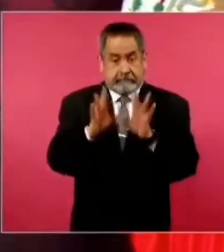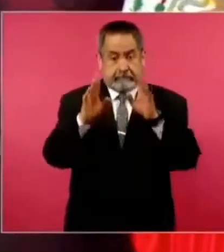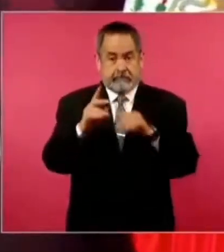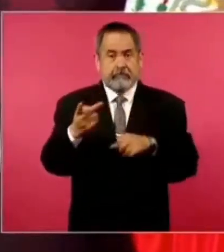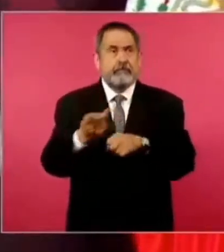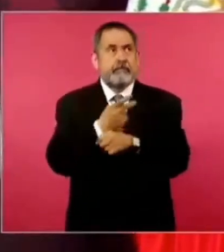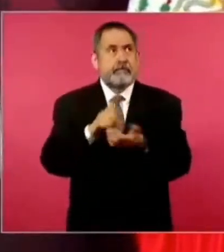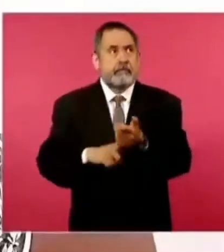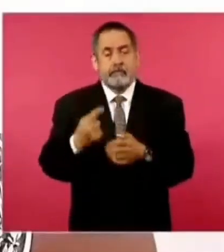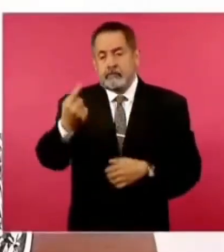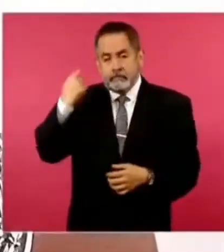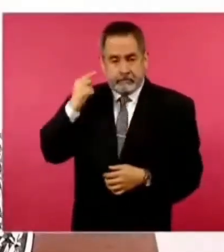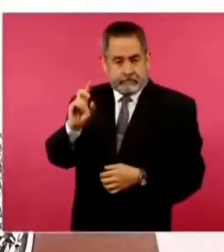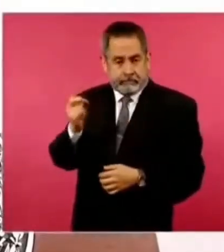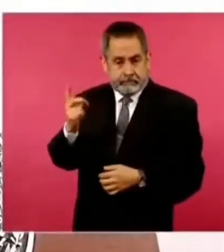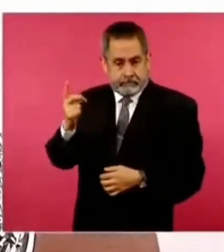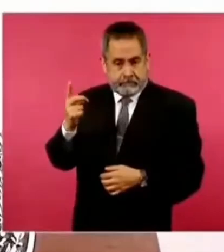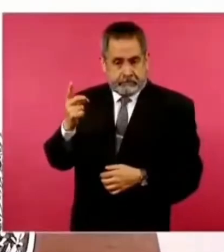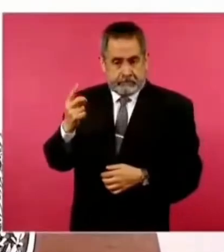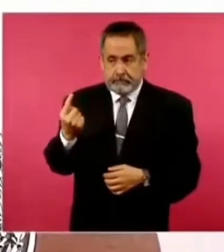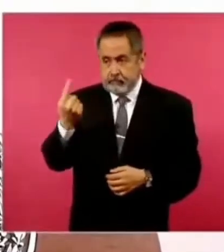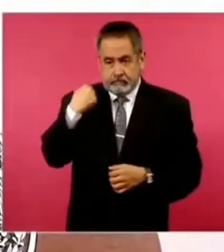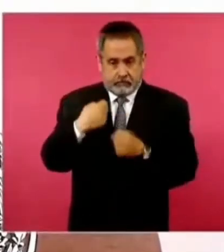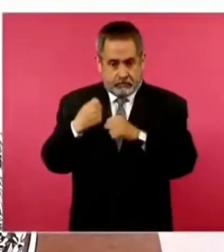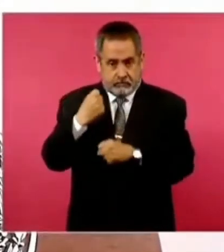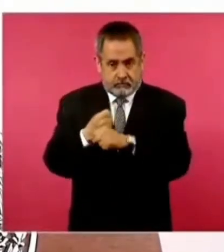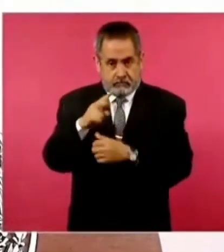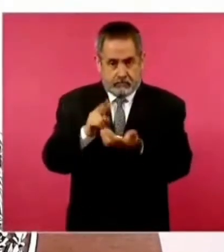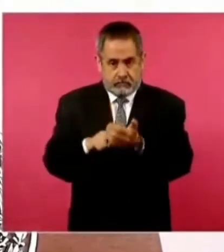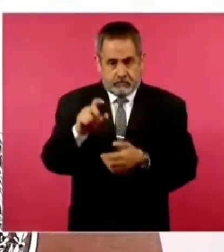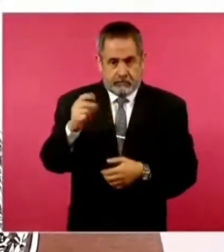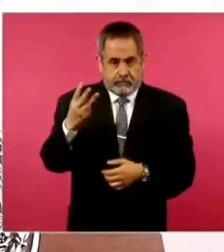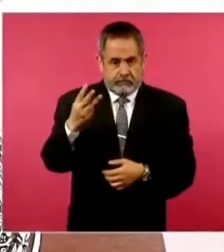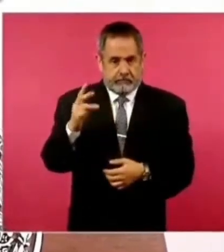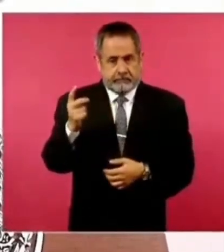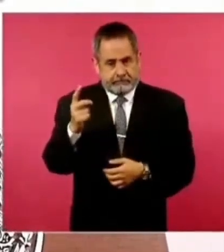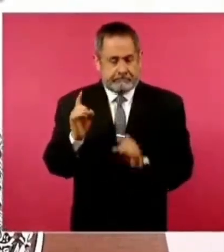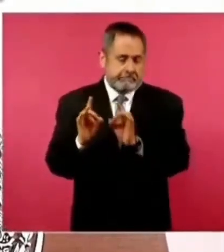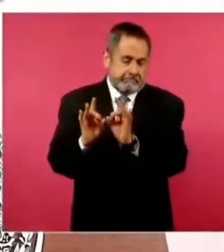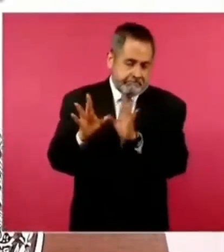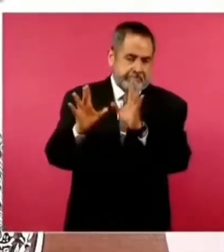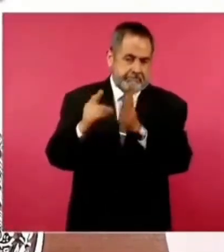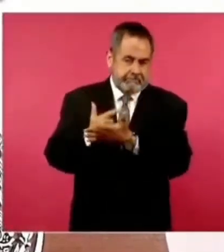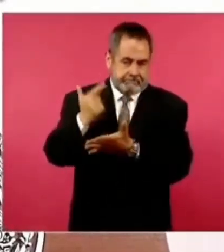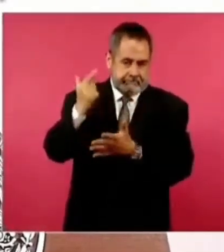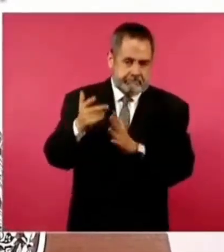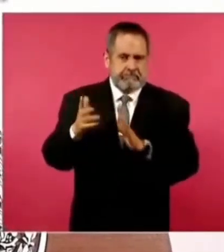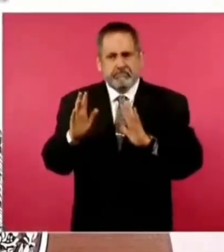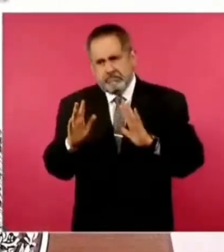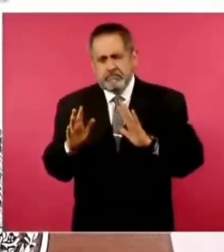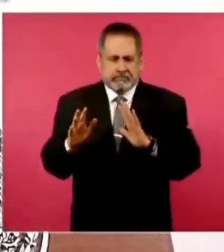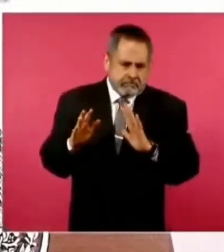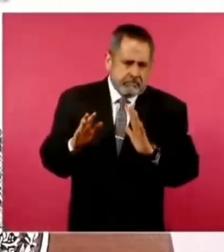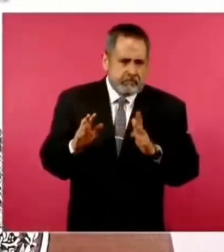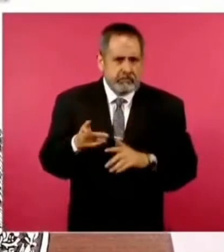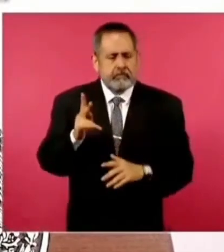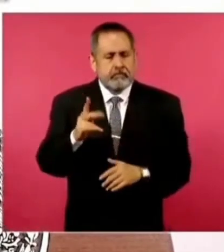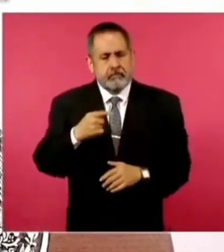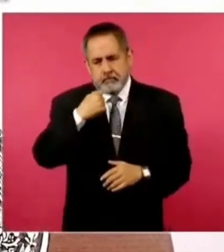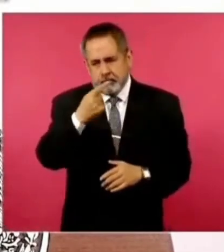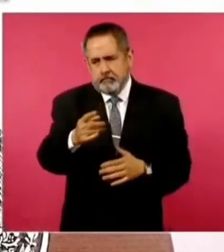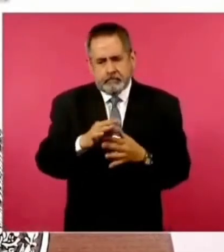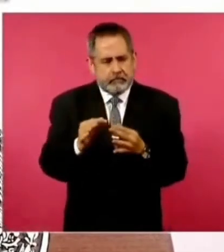diciembre del año pasado, pero vamos a decir